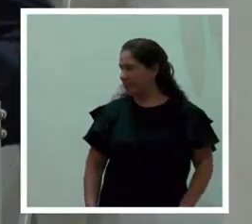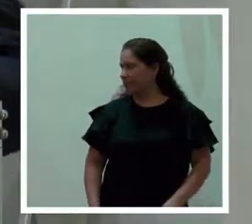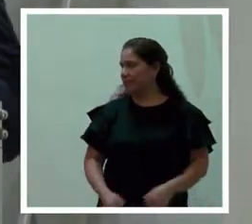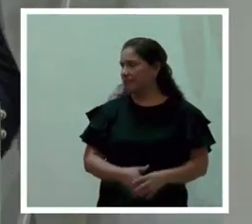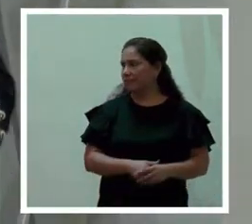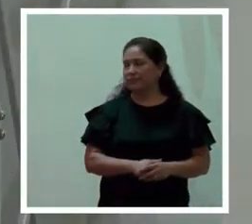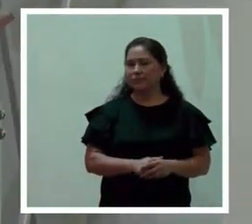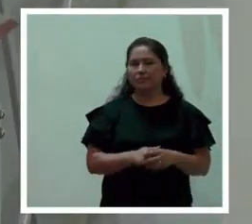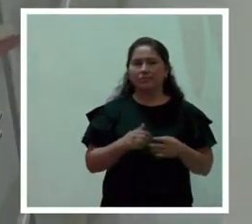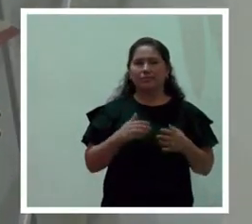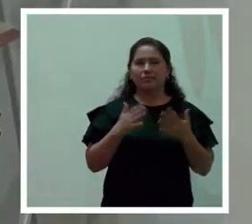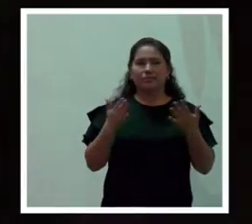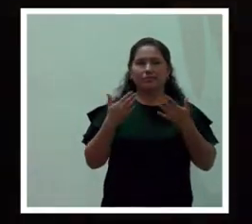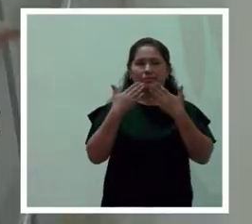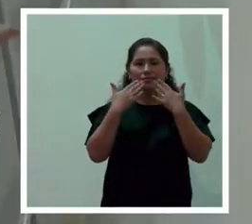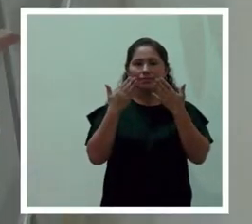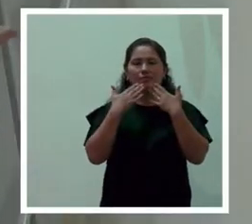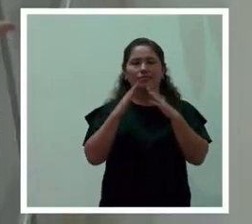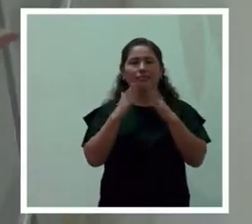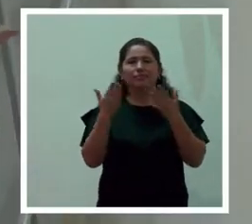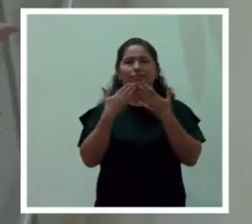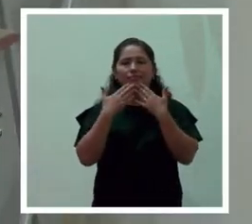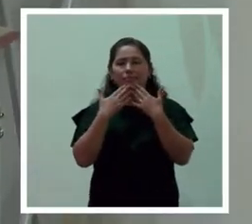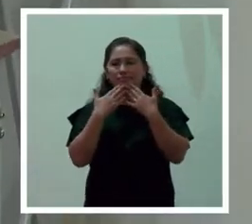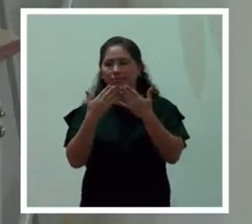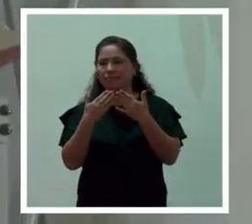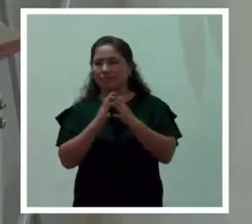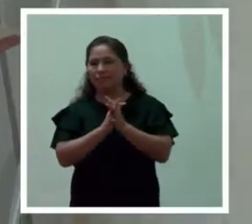muchas gracias doctor muchas gracias por su presencia